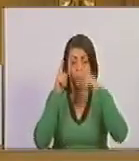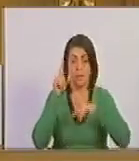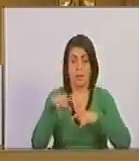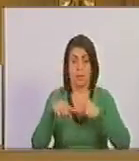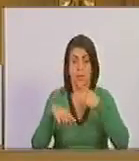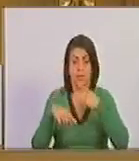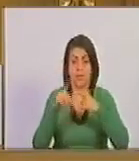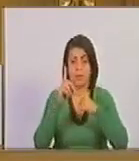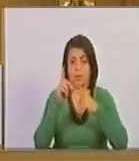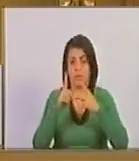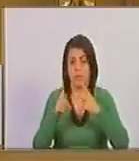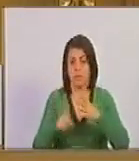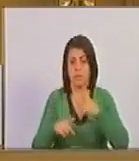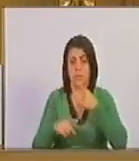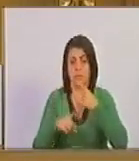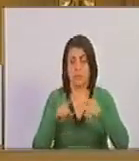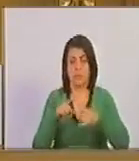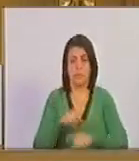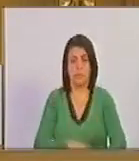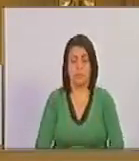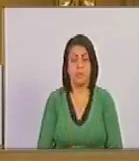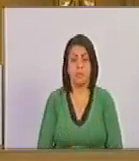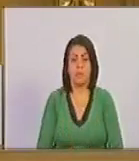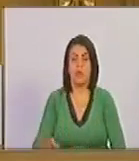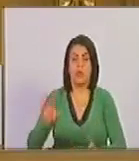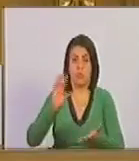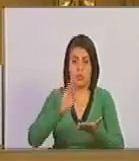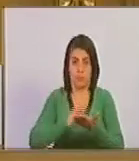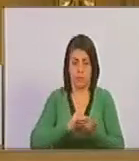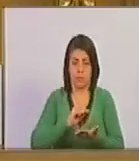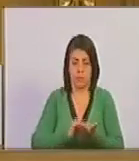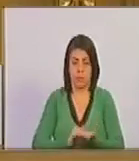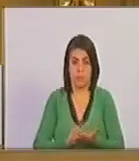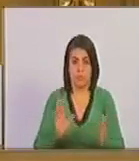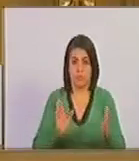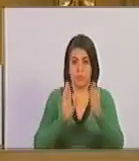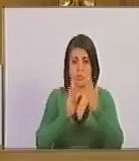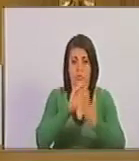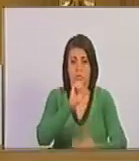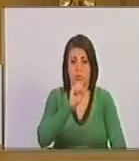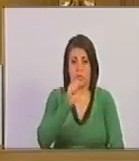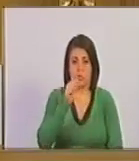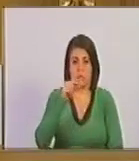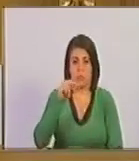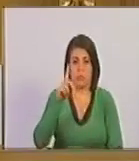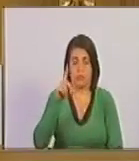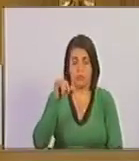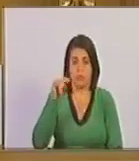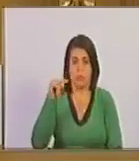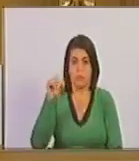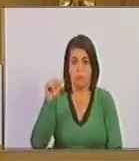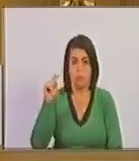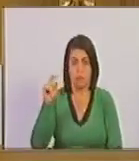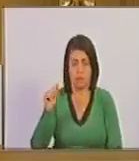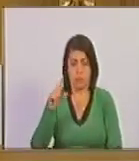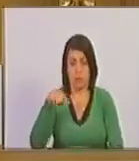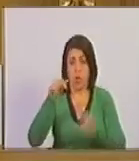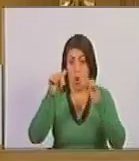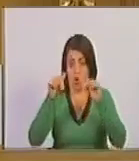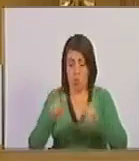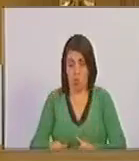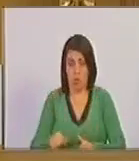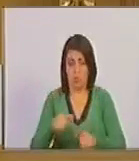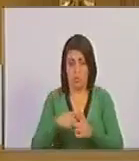también determinó el regreso del Frente Sandinista. Y ese Frente Sandinista que hoy